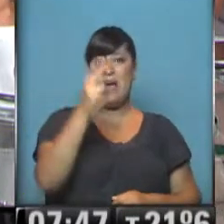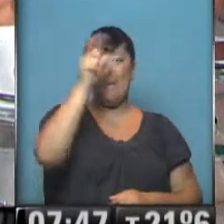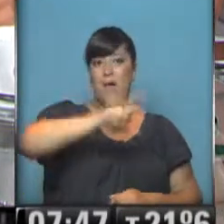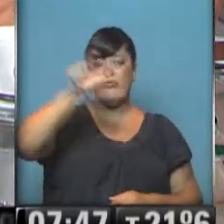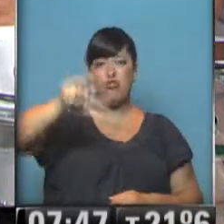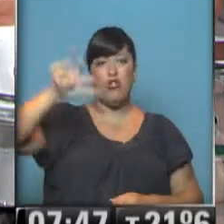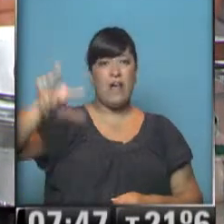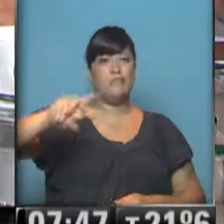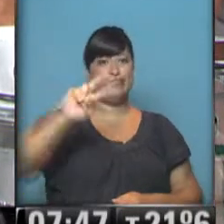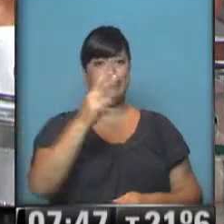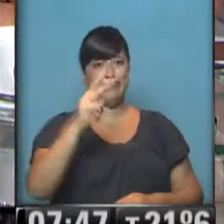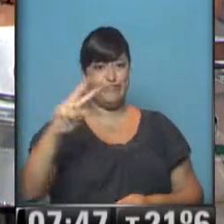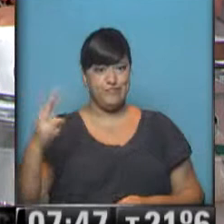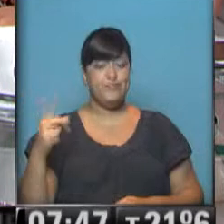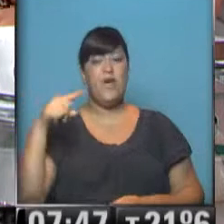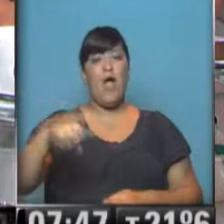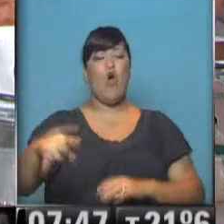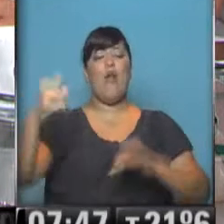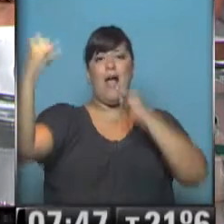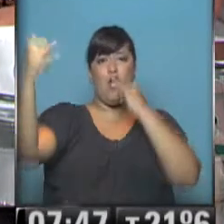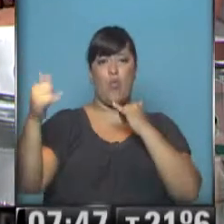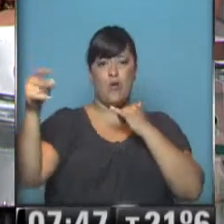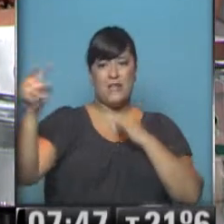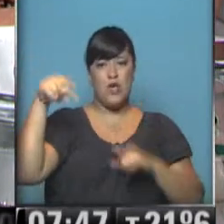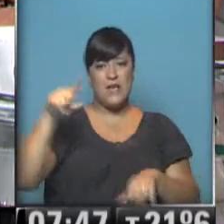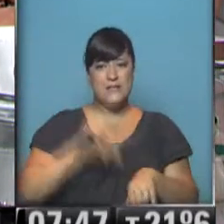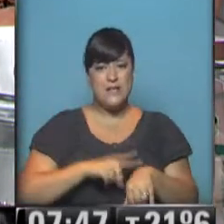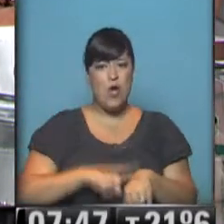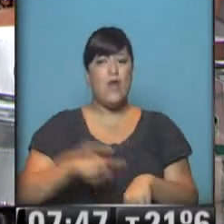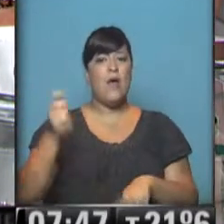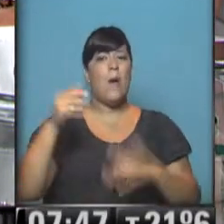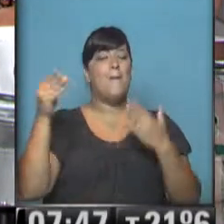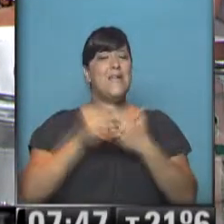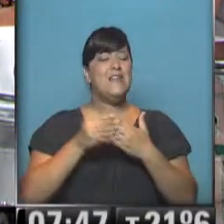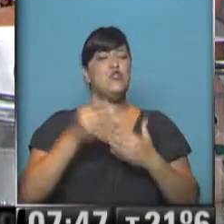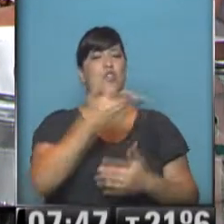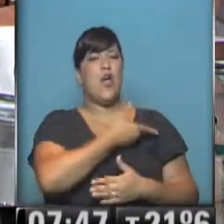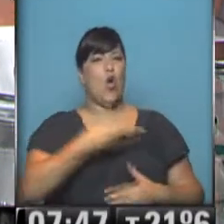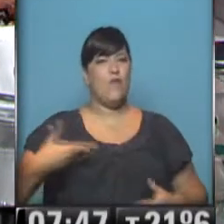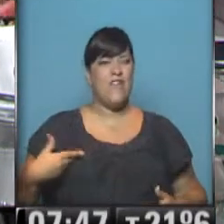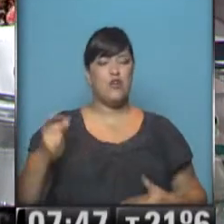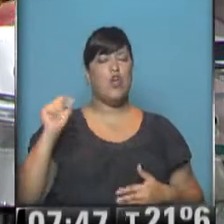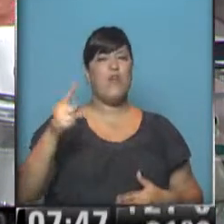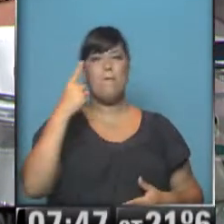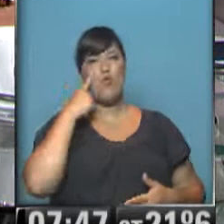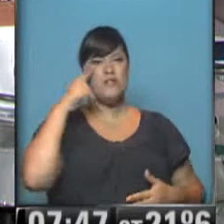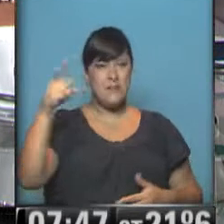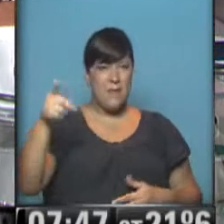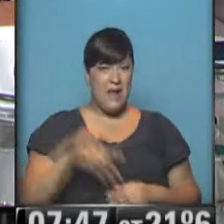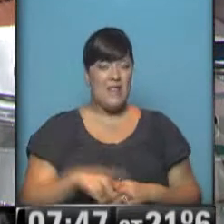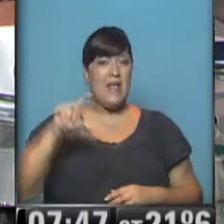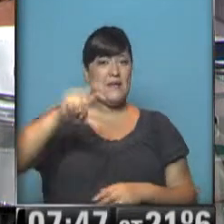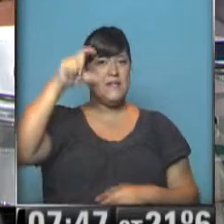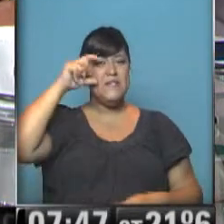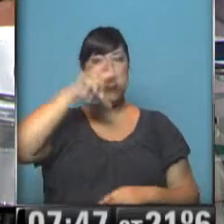víctimas fatales. Estamos en comunicación entonces a esta hora con el ministro de Gobierno de esa municipalidad, sabemos que justamente es una de las